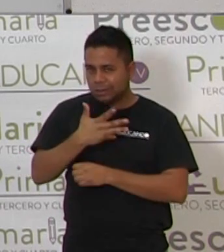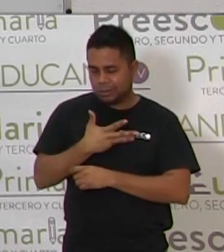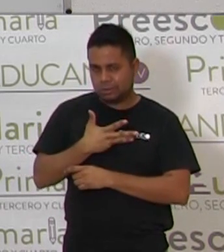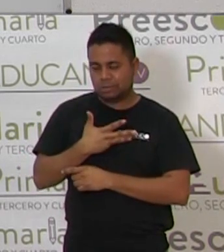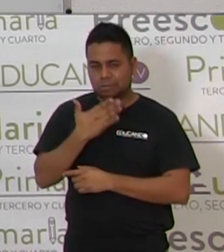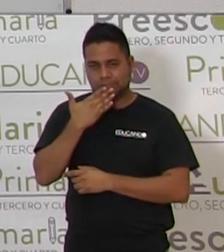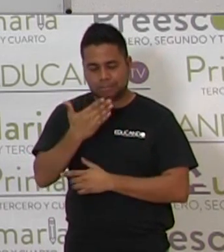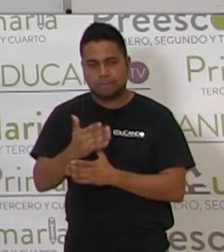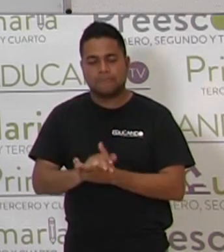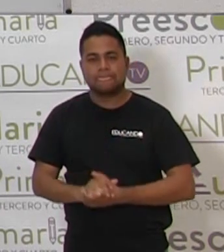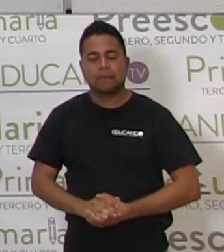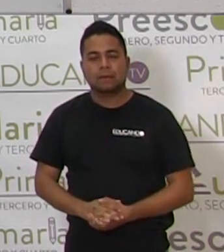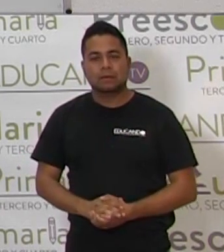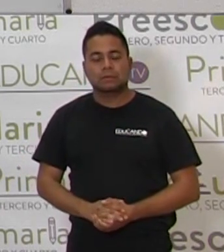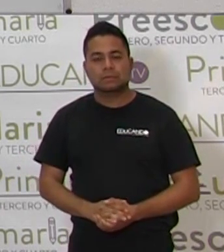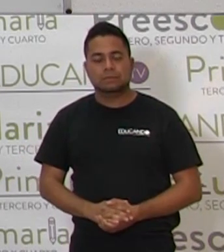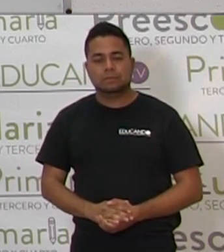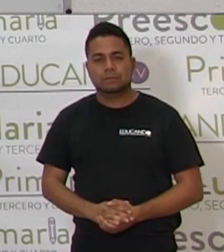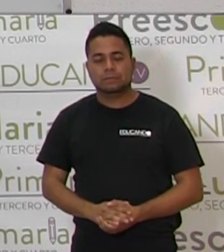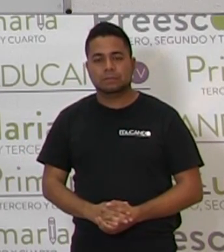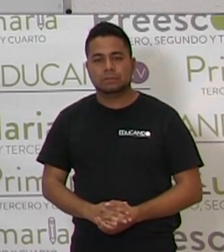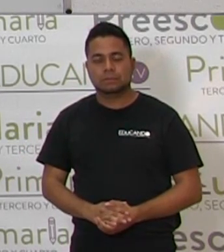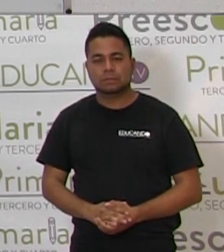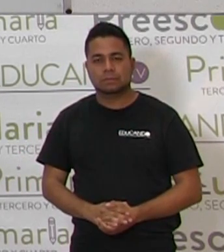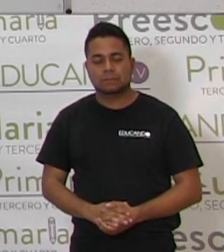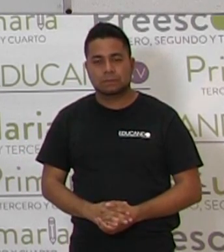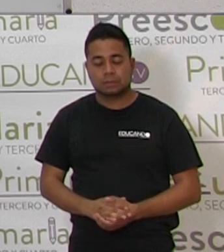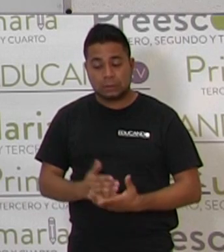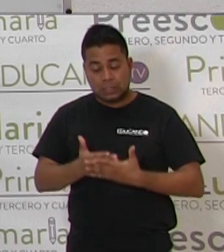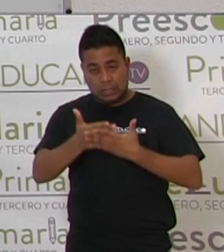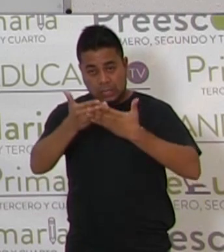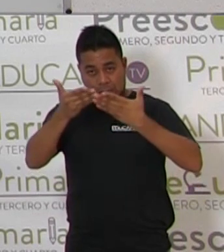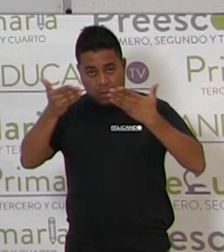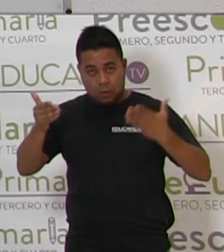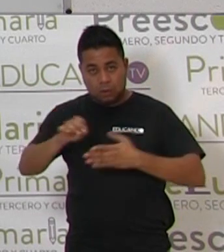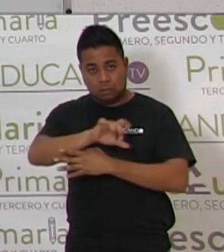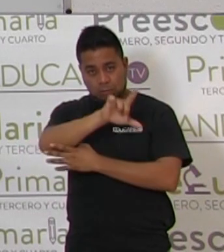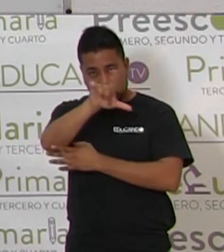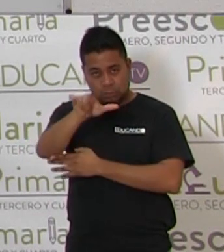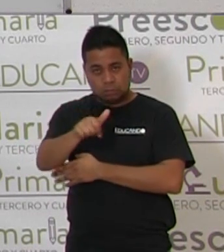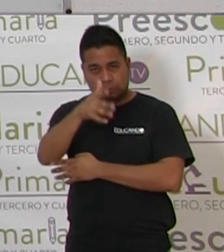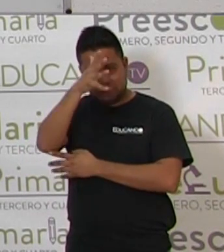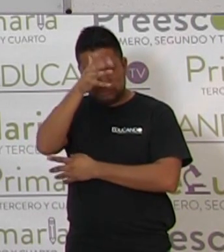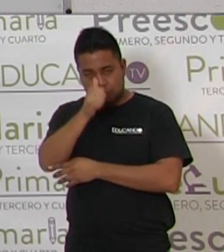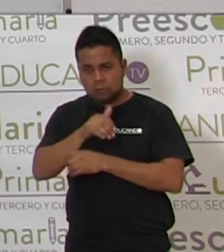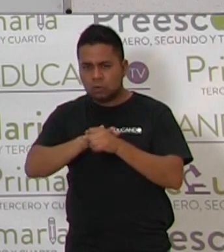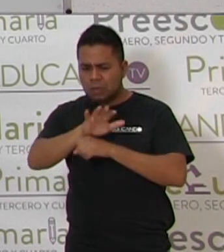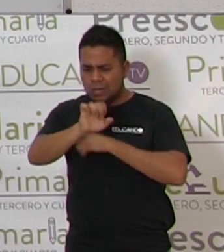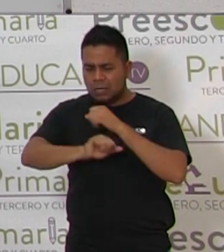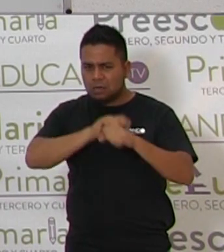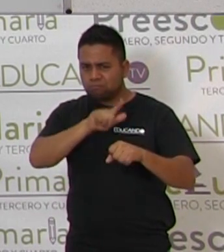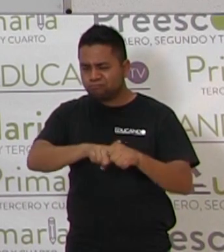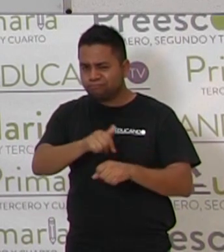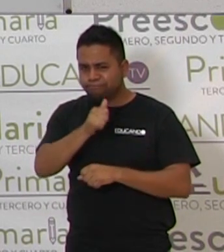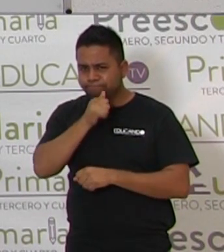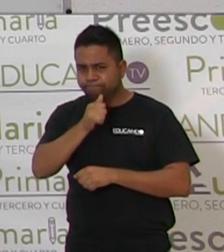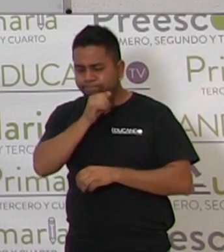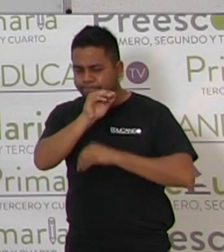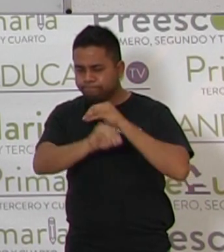Ahora, después, vamos, ¿se acuerdan qué animales nos faltan?